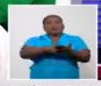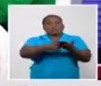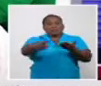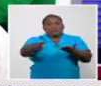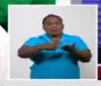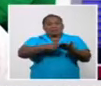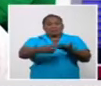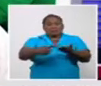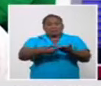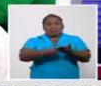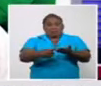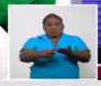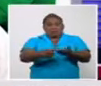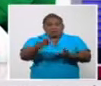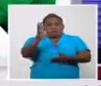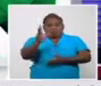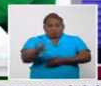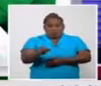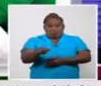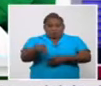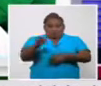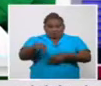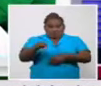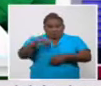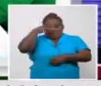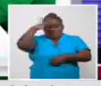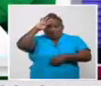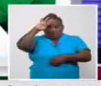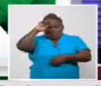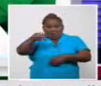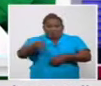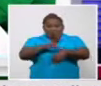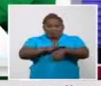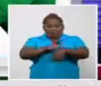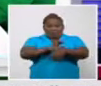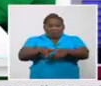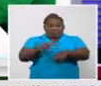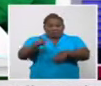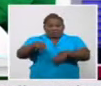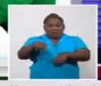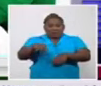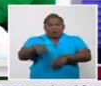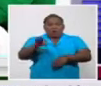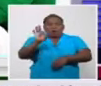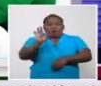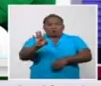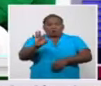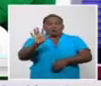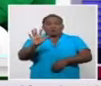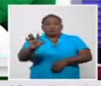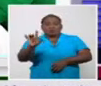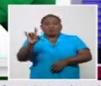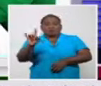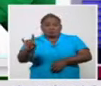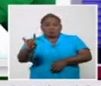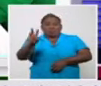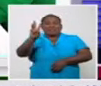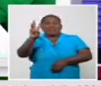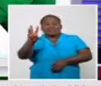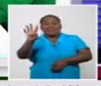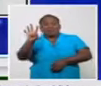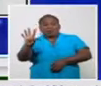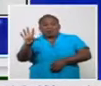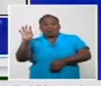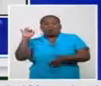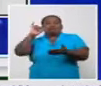el número de autóctonos, 859, y 34 importados. Ahí